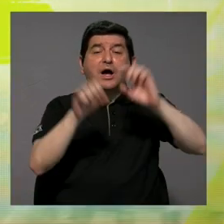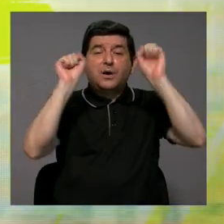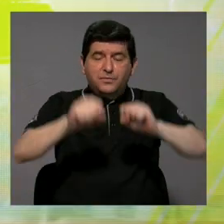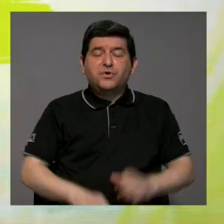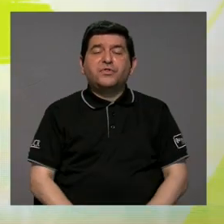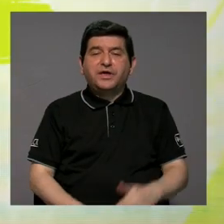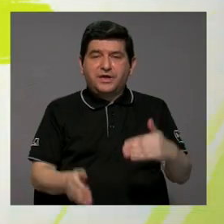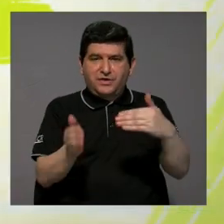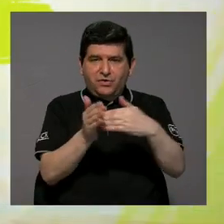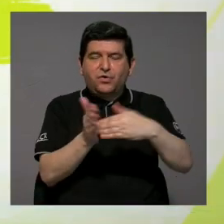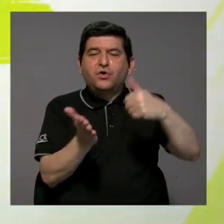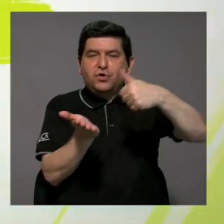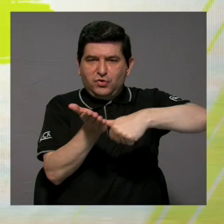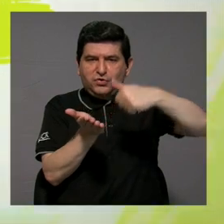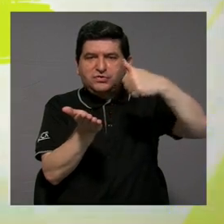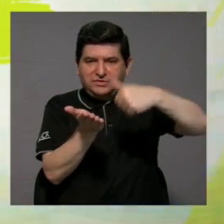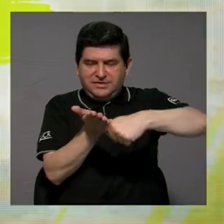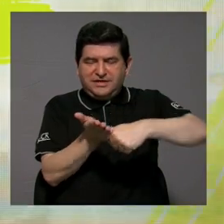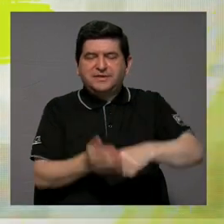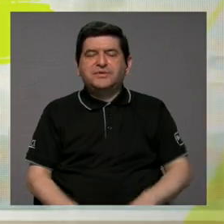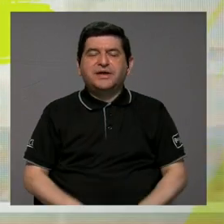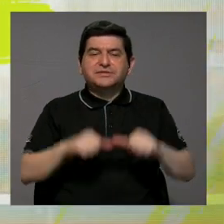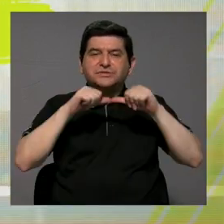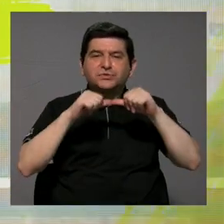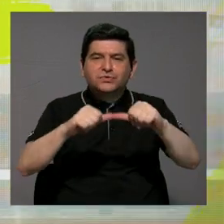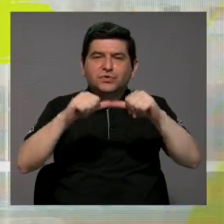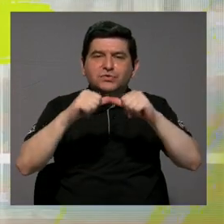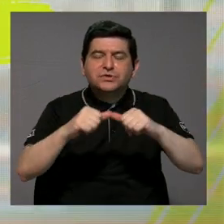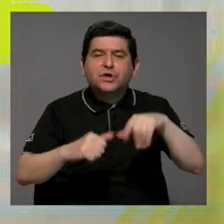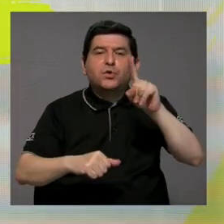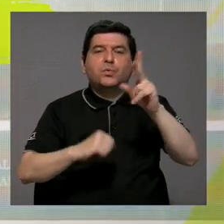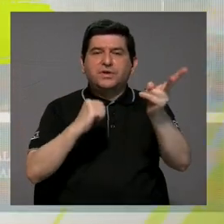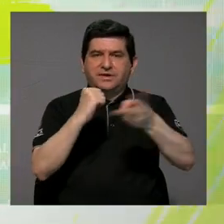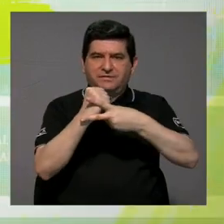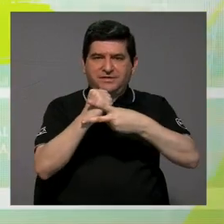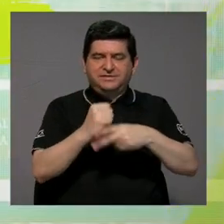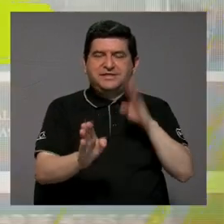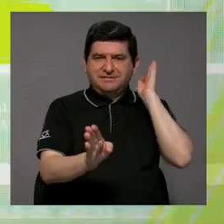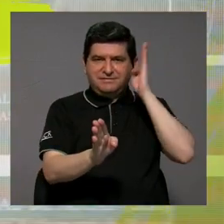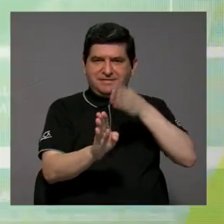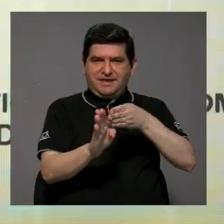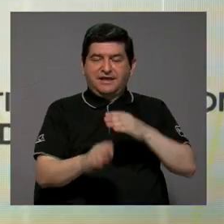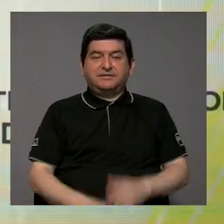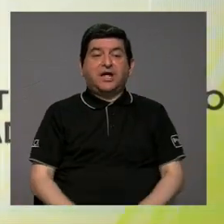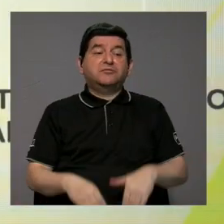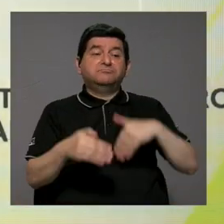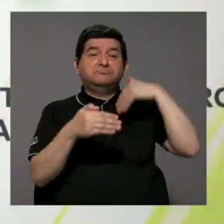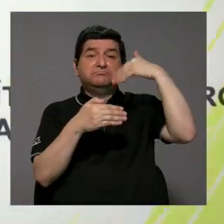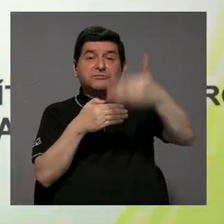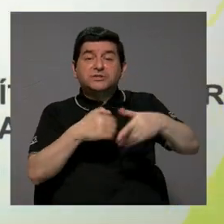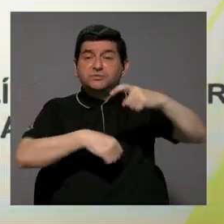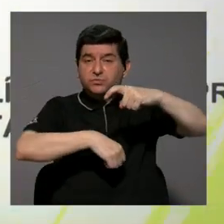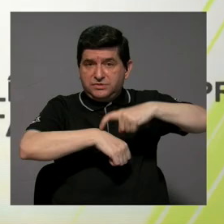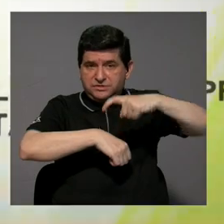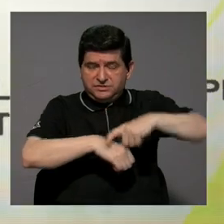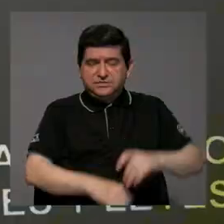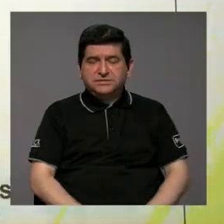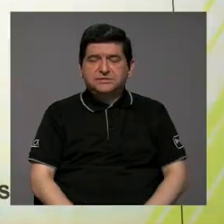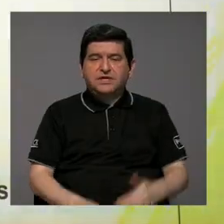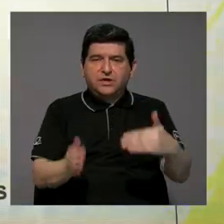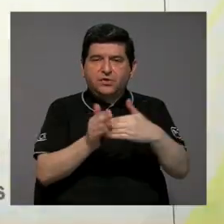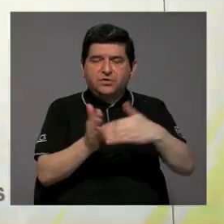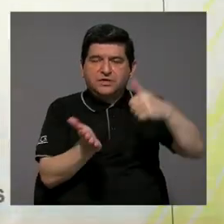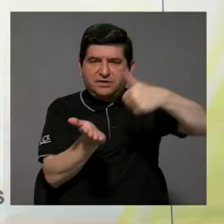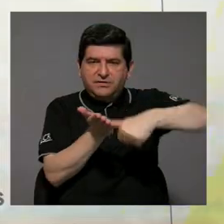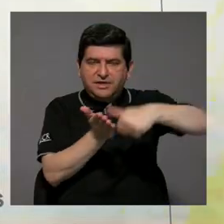puedan reelegirse de manera consecutiva por un periodo directamente. Después de ese periodo de reelección